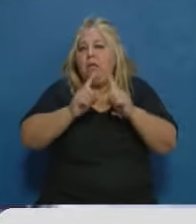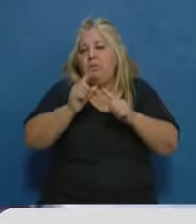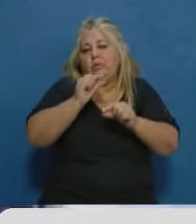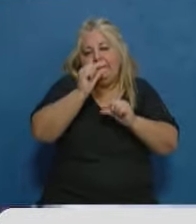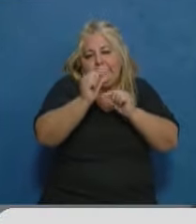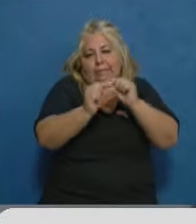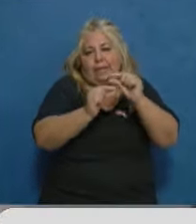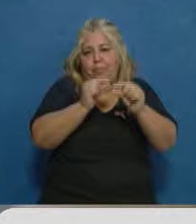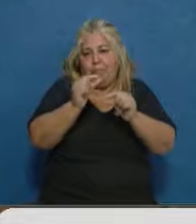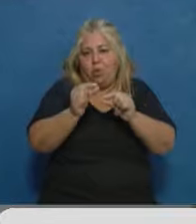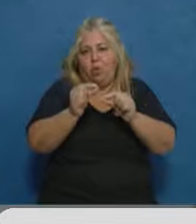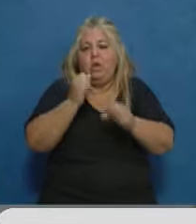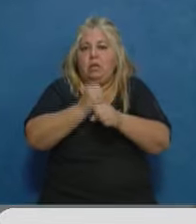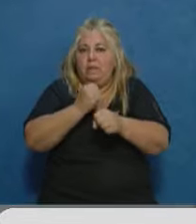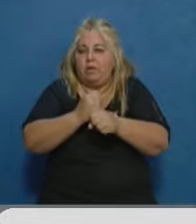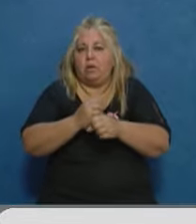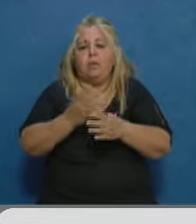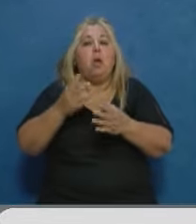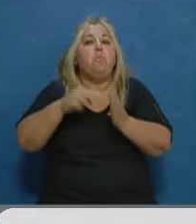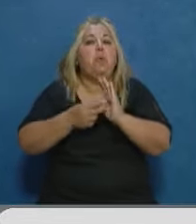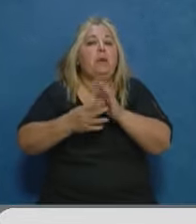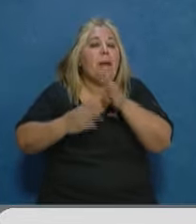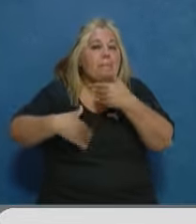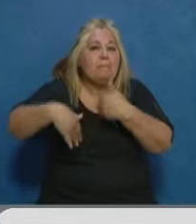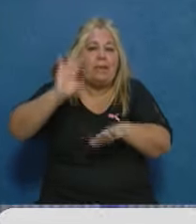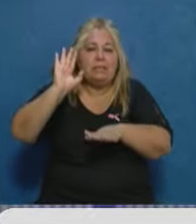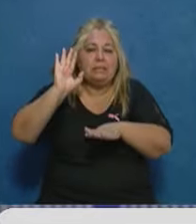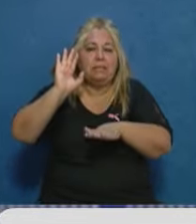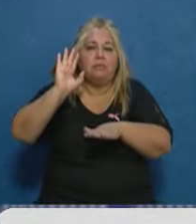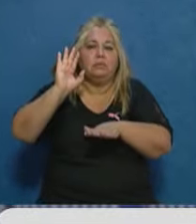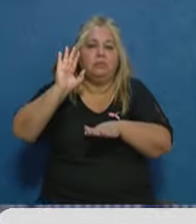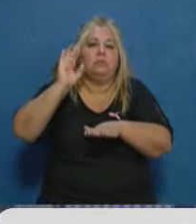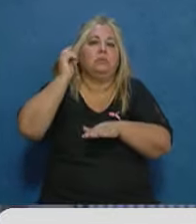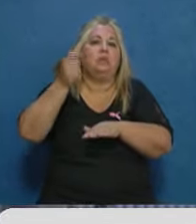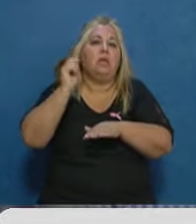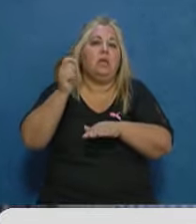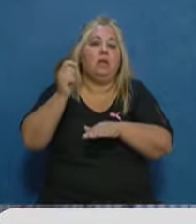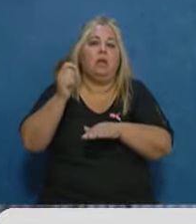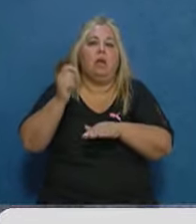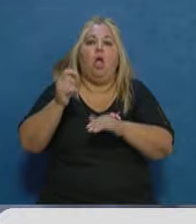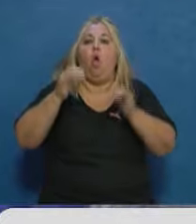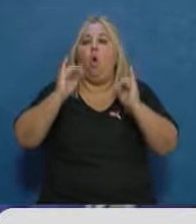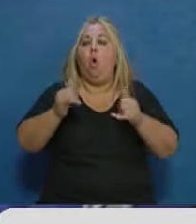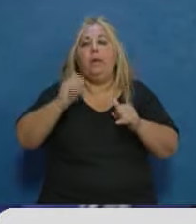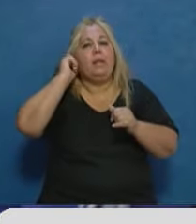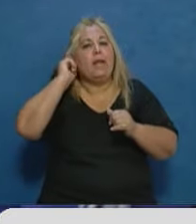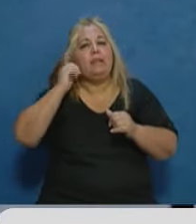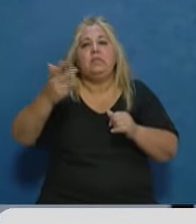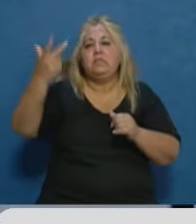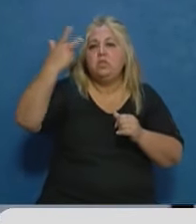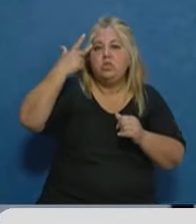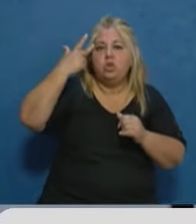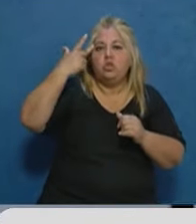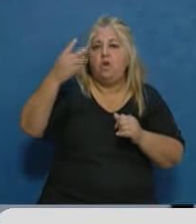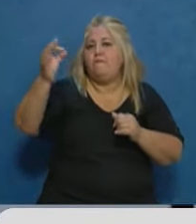menor medida, pero las han tenido. Los que la tienen más complicada, y esto es a donde apuntan, son los jóvenes de entre 18 y 28 años